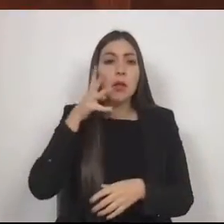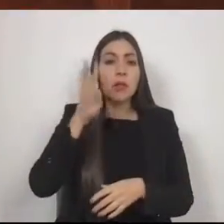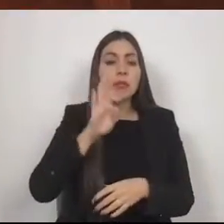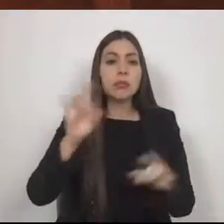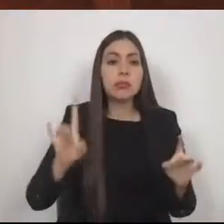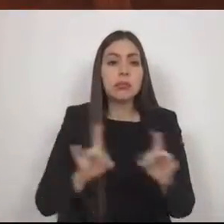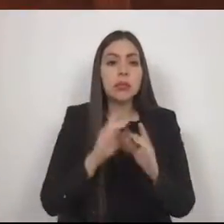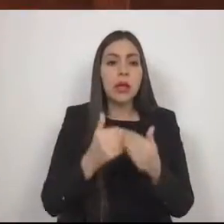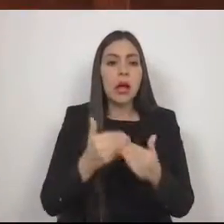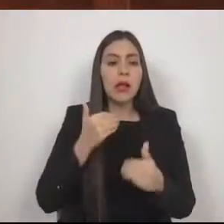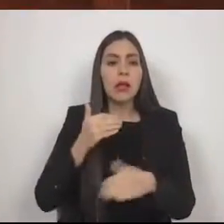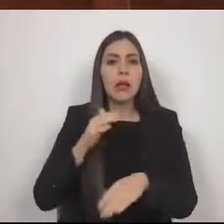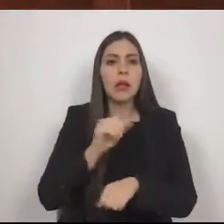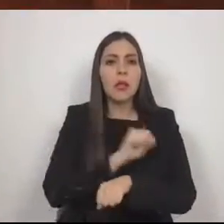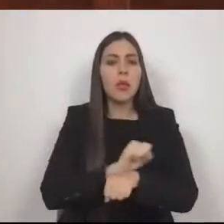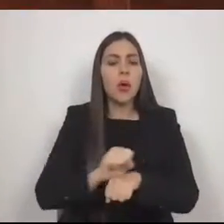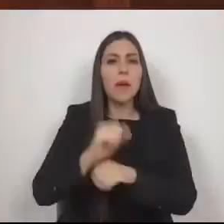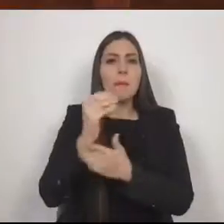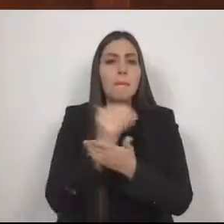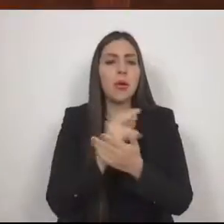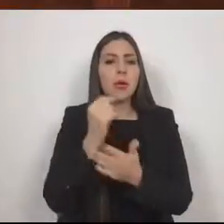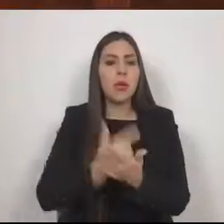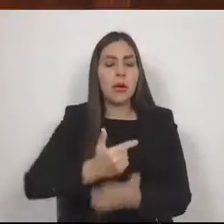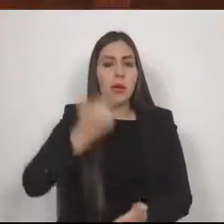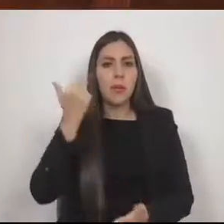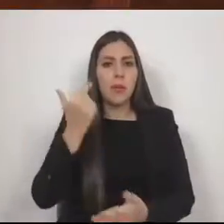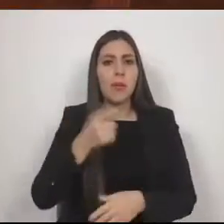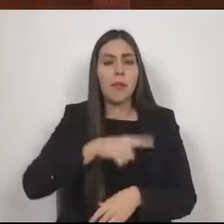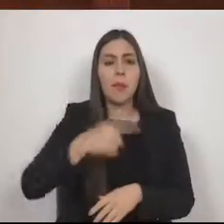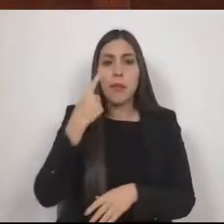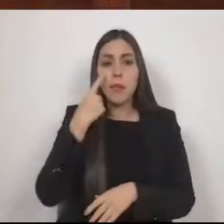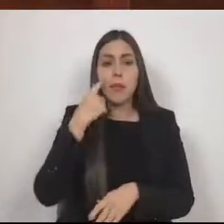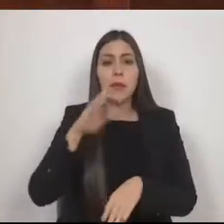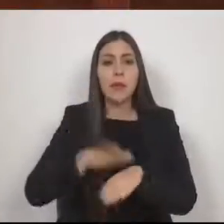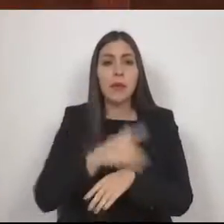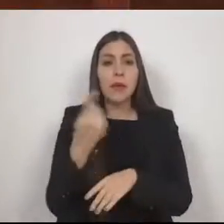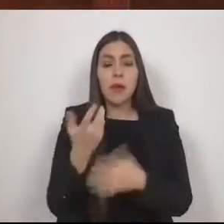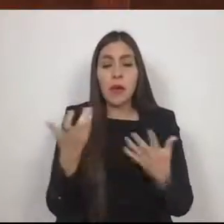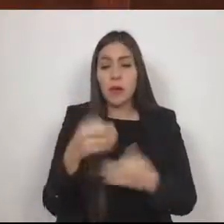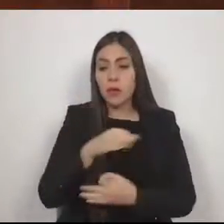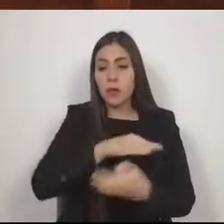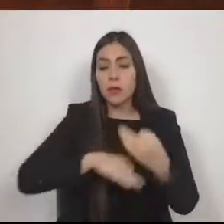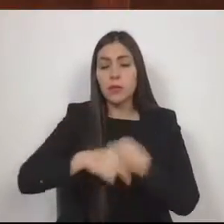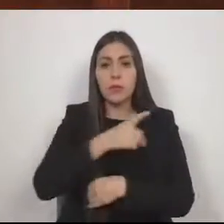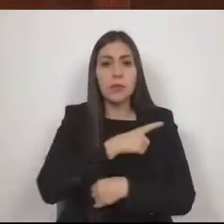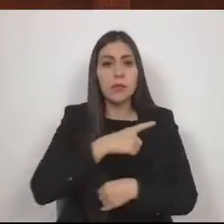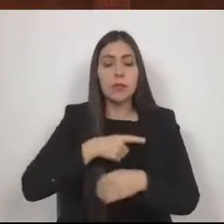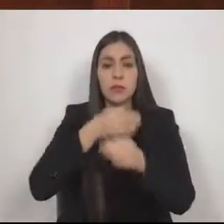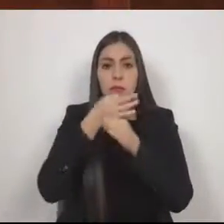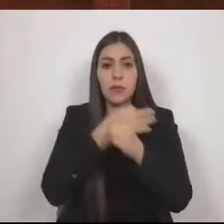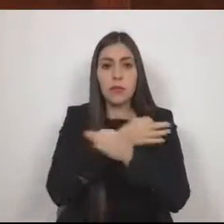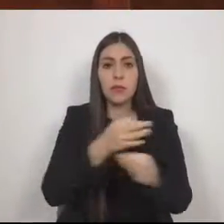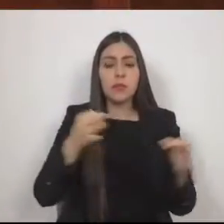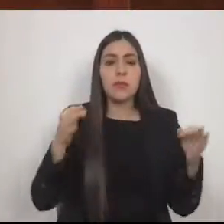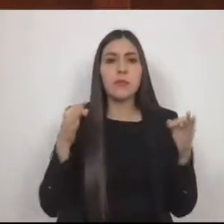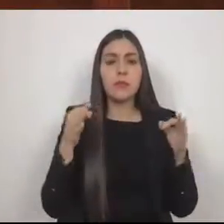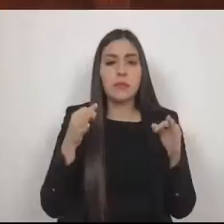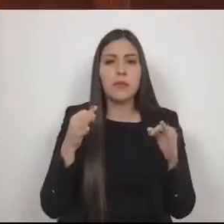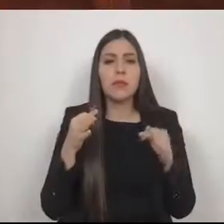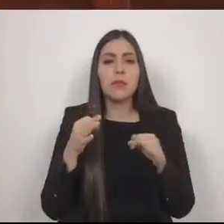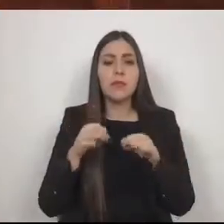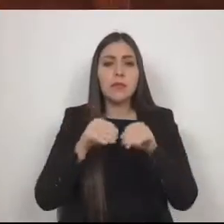de este carácter, tomando en cuenta que dichas acciones deben de hacerse públicas de manera digital,